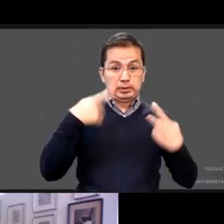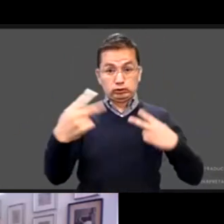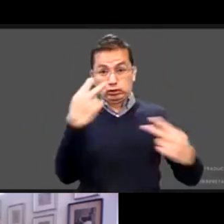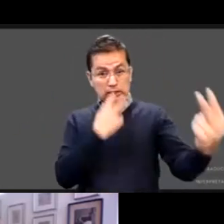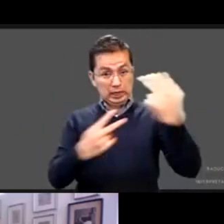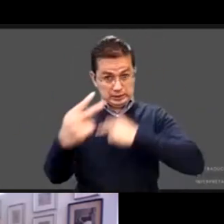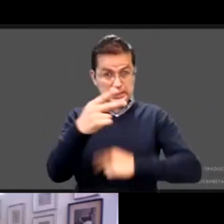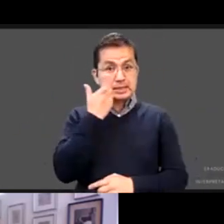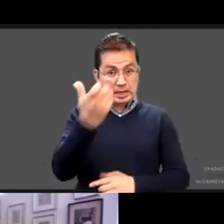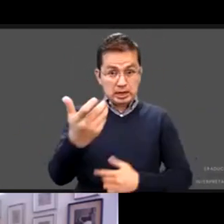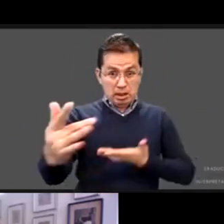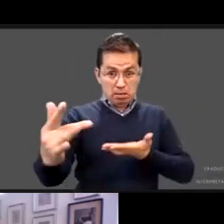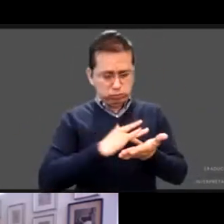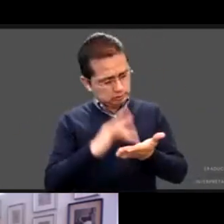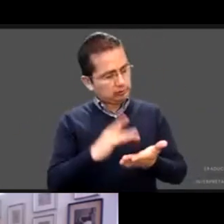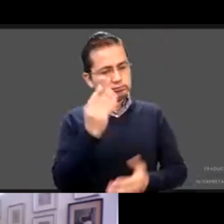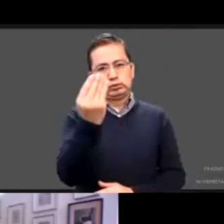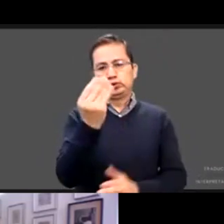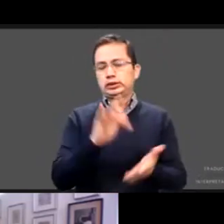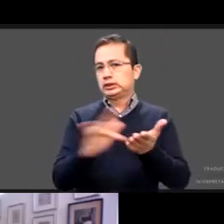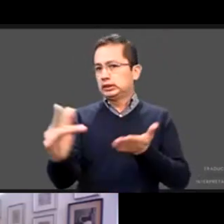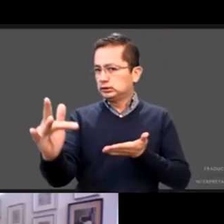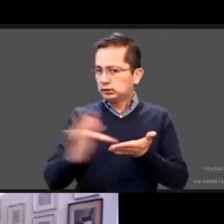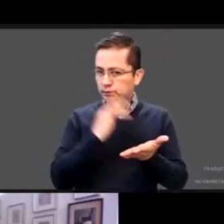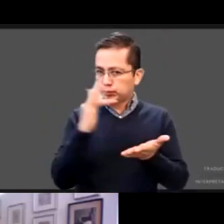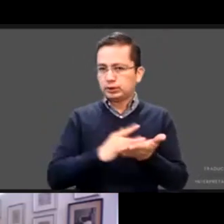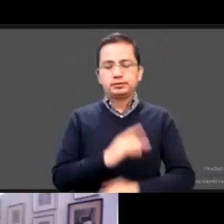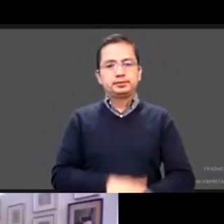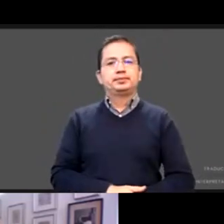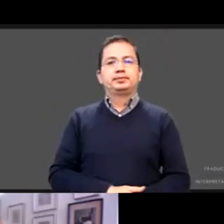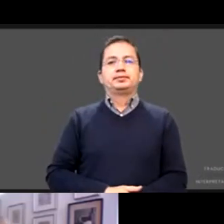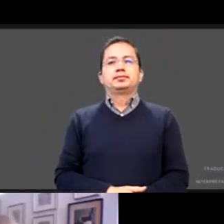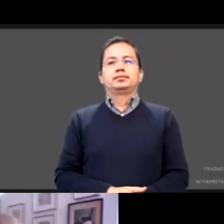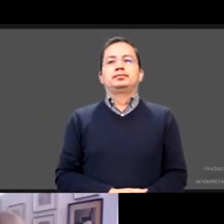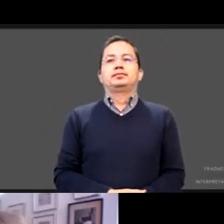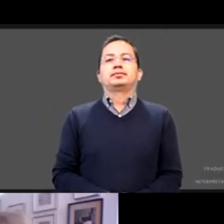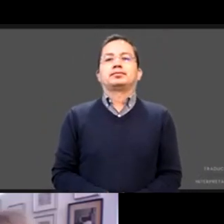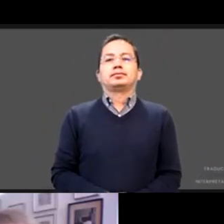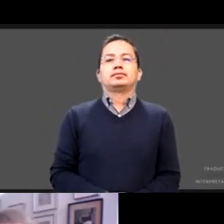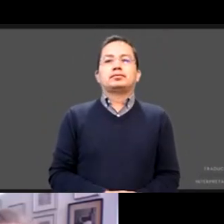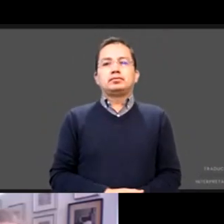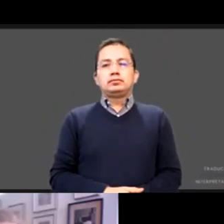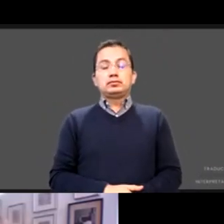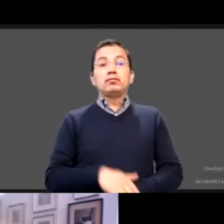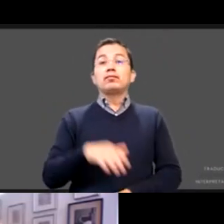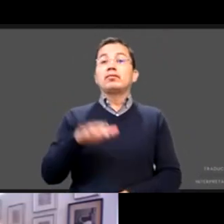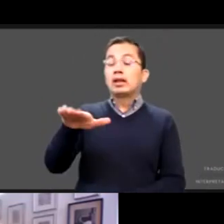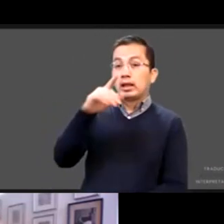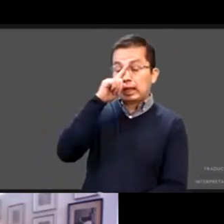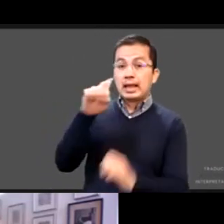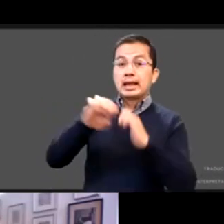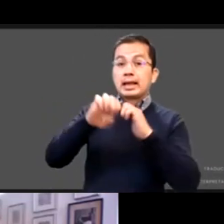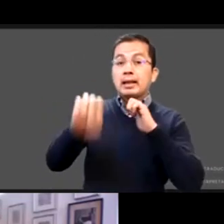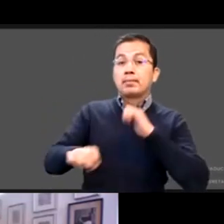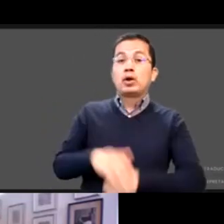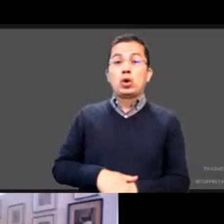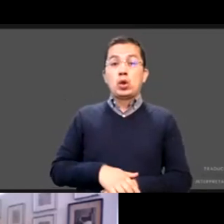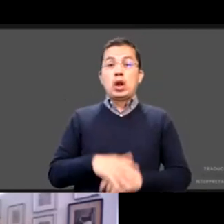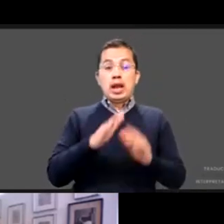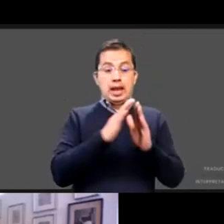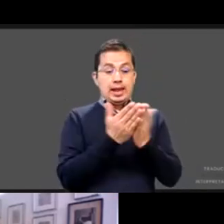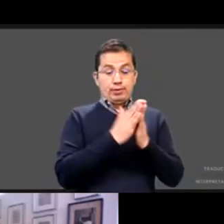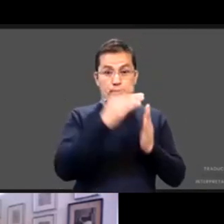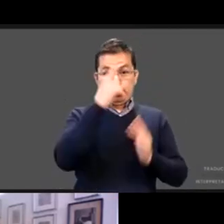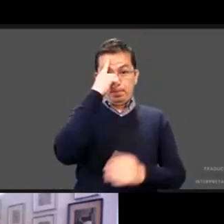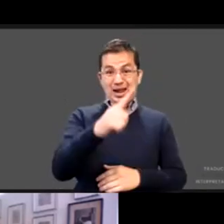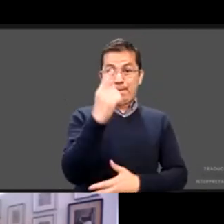pues se lo vamos a agradecer muchísimo también muchas gracias en particular por ejemplo Malet los libros para preescolar para